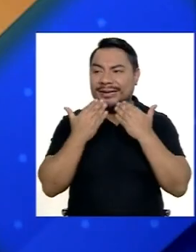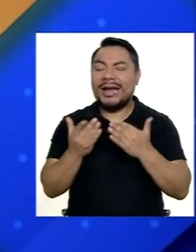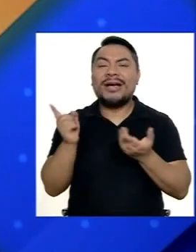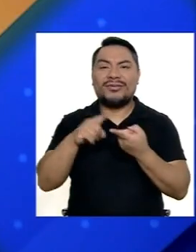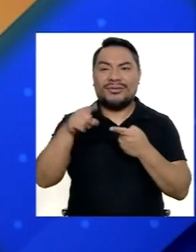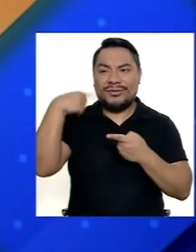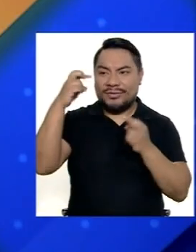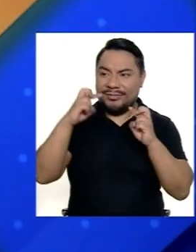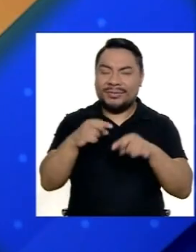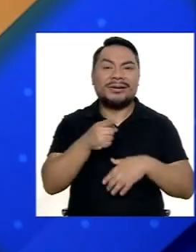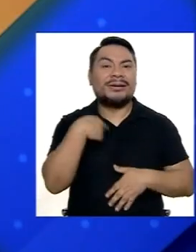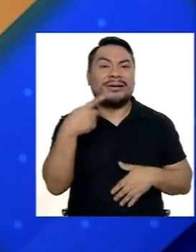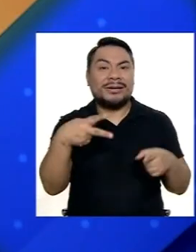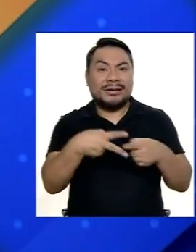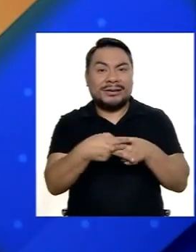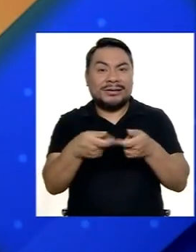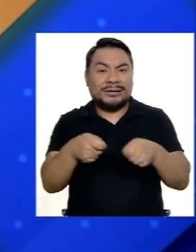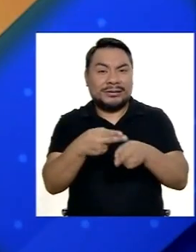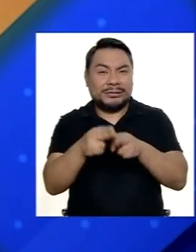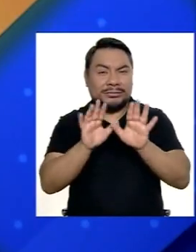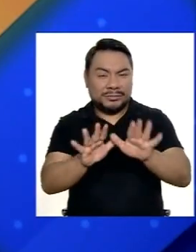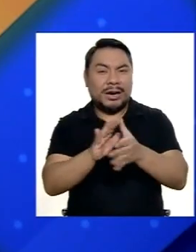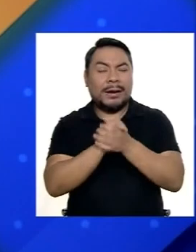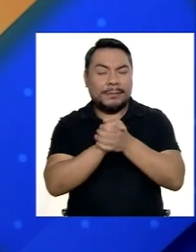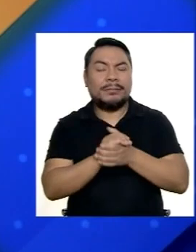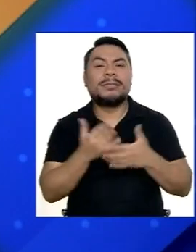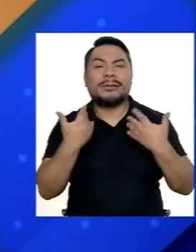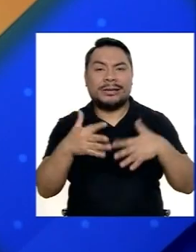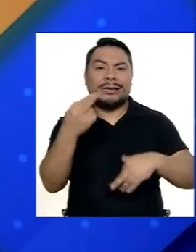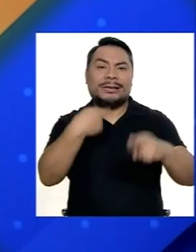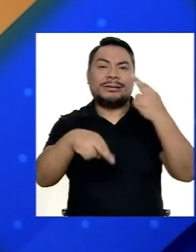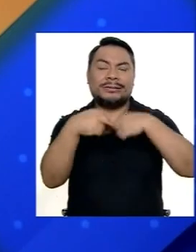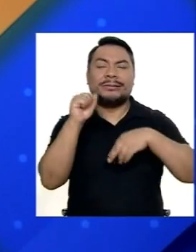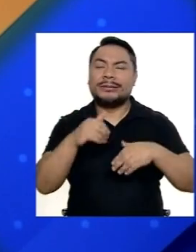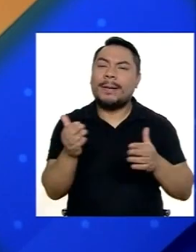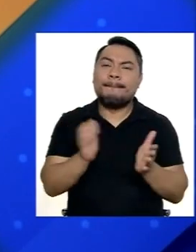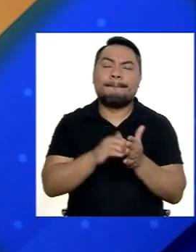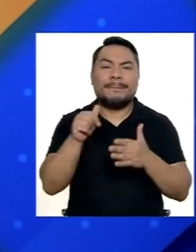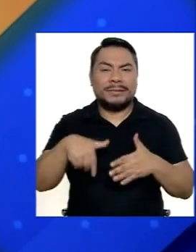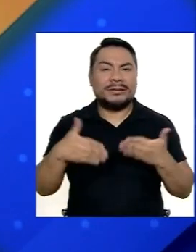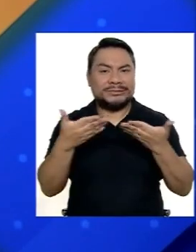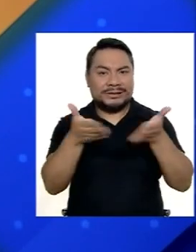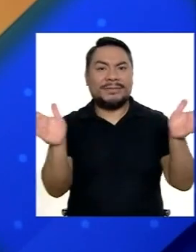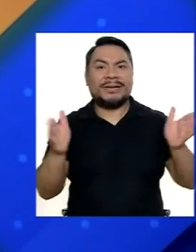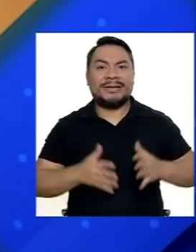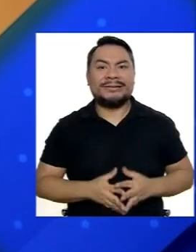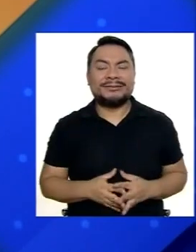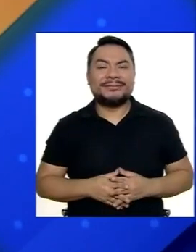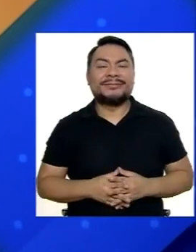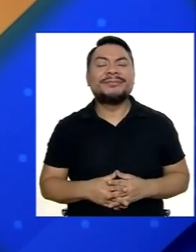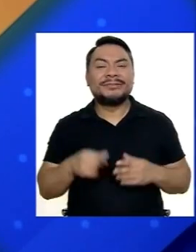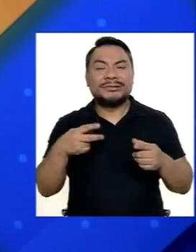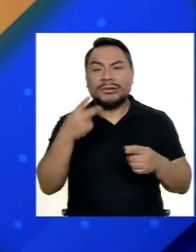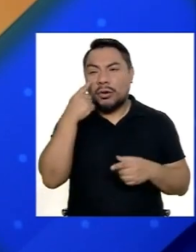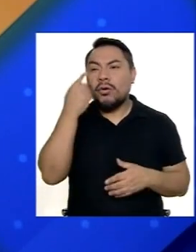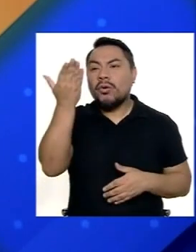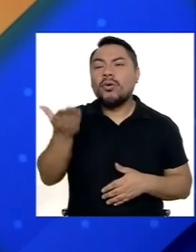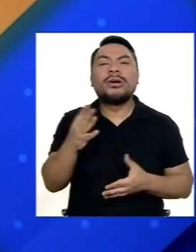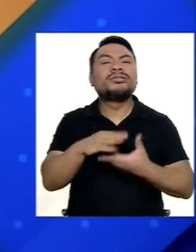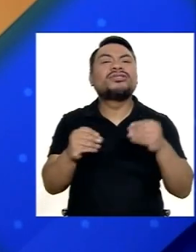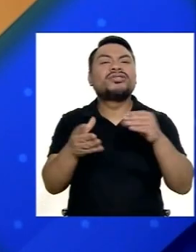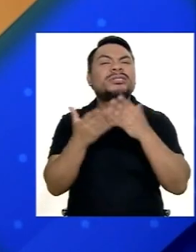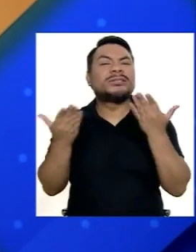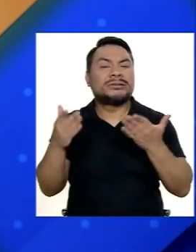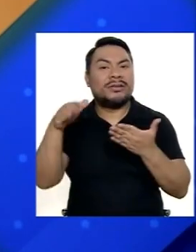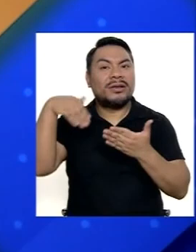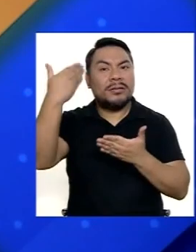otra oportunidad Nosotros vamos Una pequeña pausa Amigos Y ya estamos regresando Con más Aquí en Sin Barreras Vamos a conocer La historia